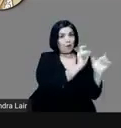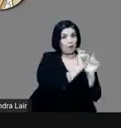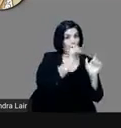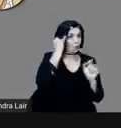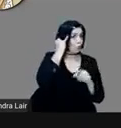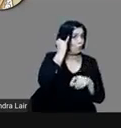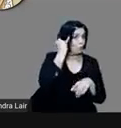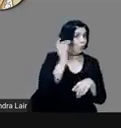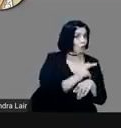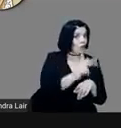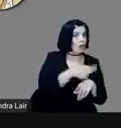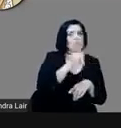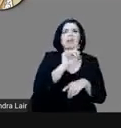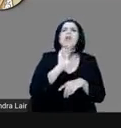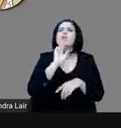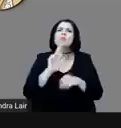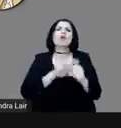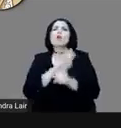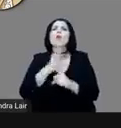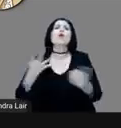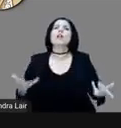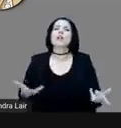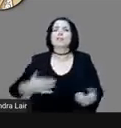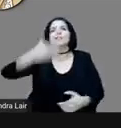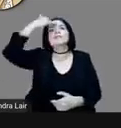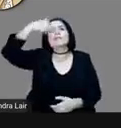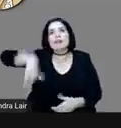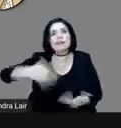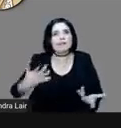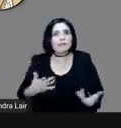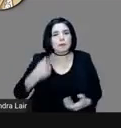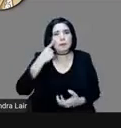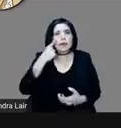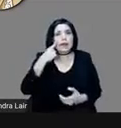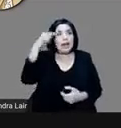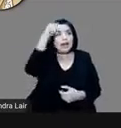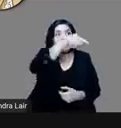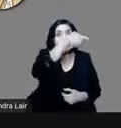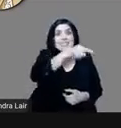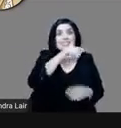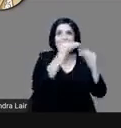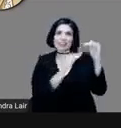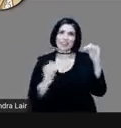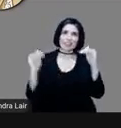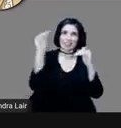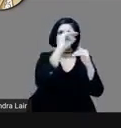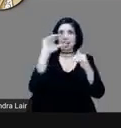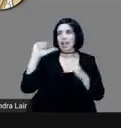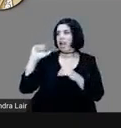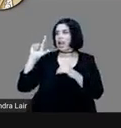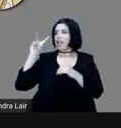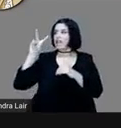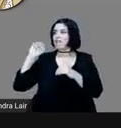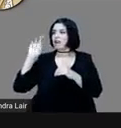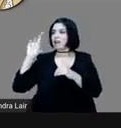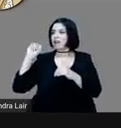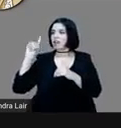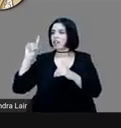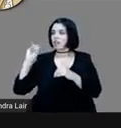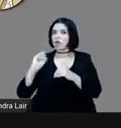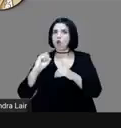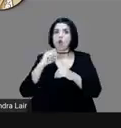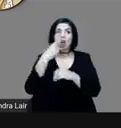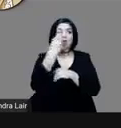lo sabemos, es decir, Alvarado alista sus tropas y en un momento dado